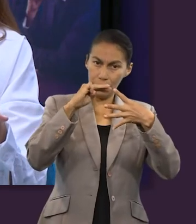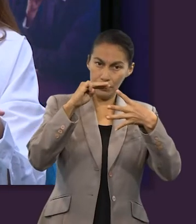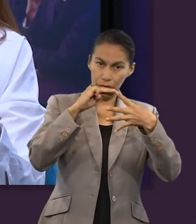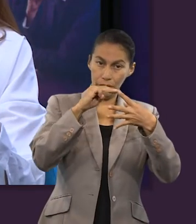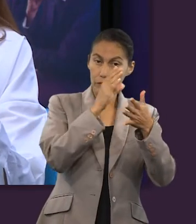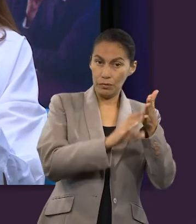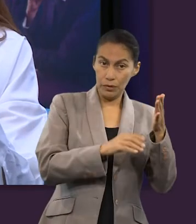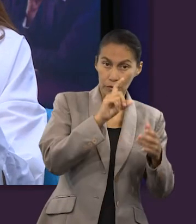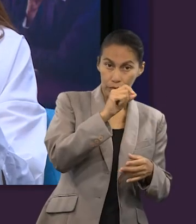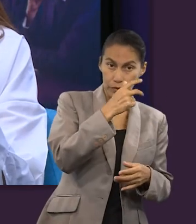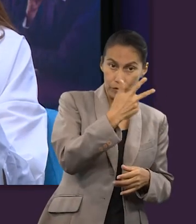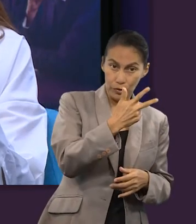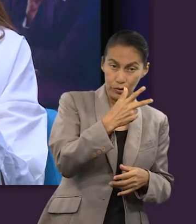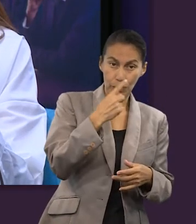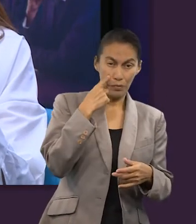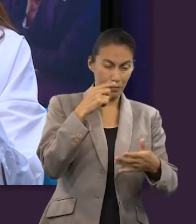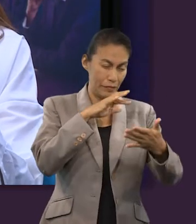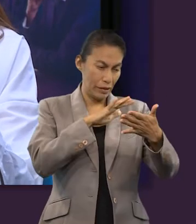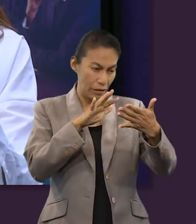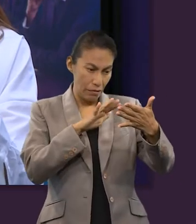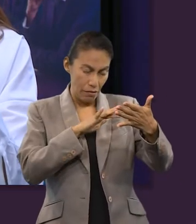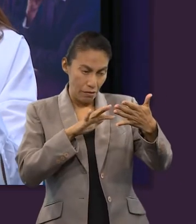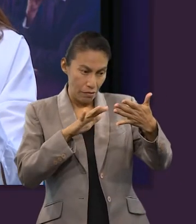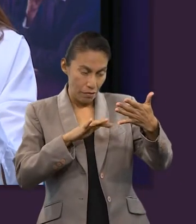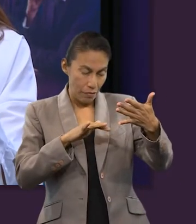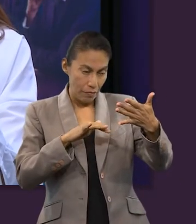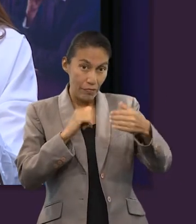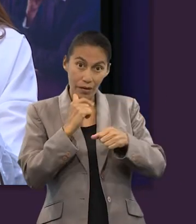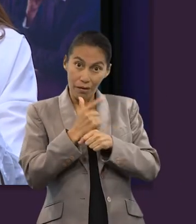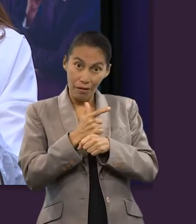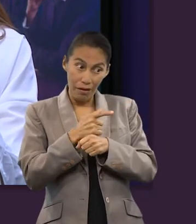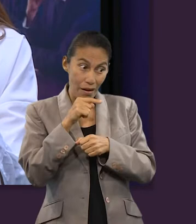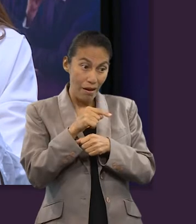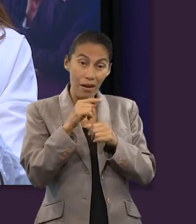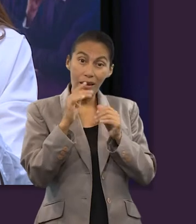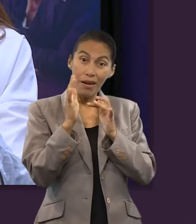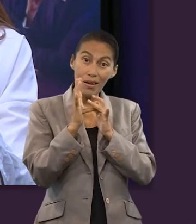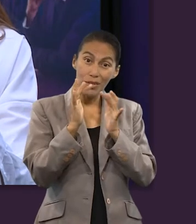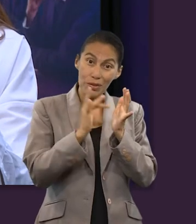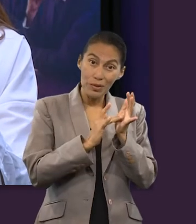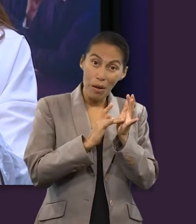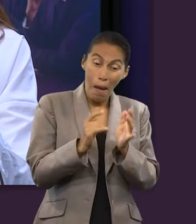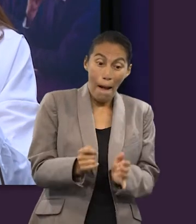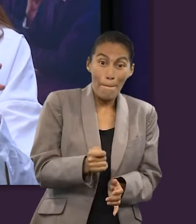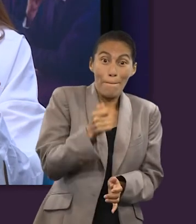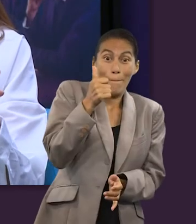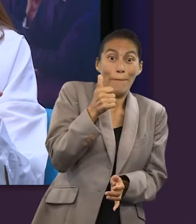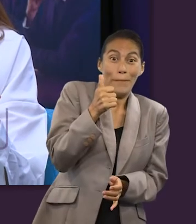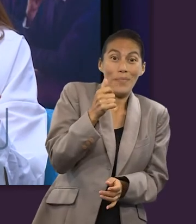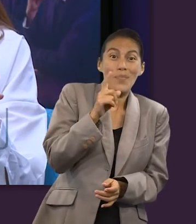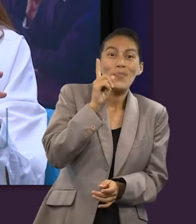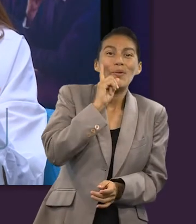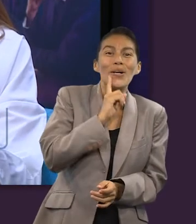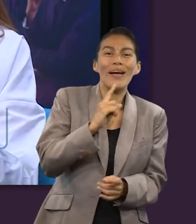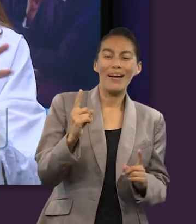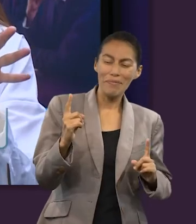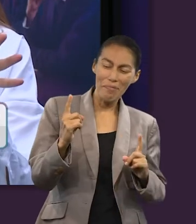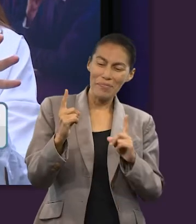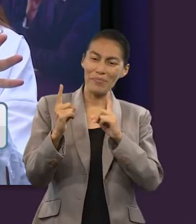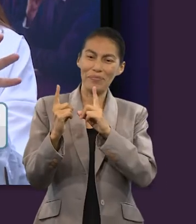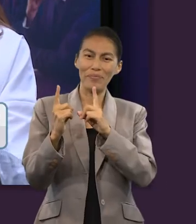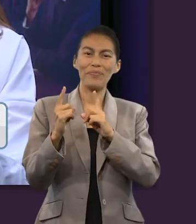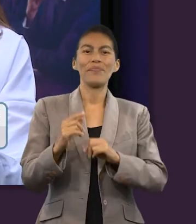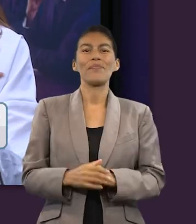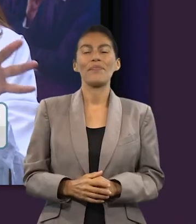al libro de Mateo, el capítulo 28, y ver que Jesús en primer lugar se le